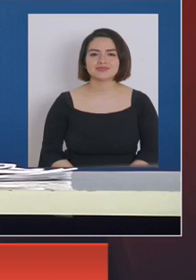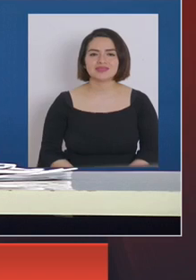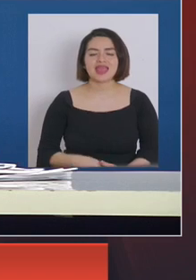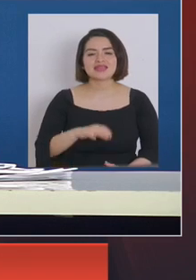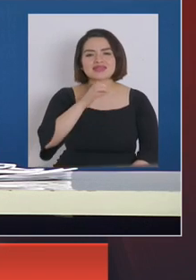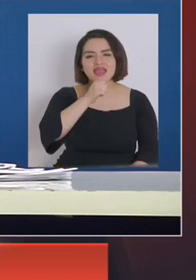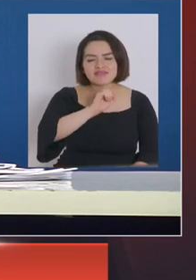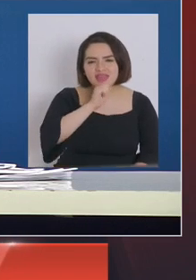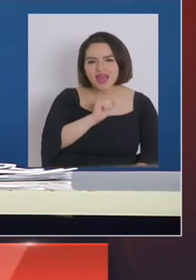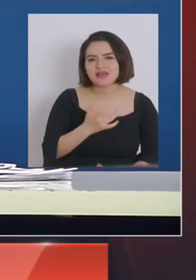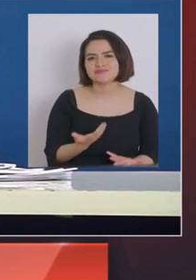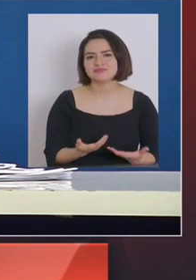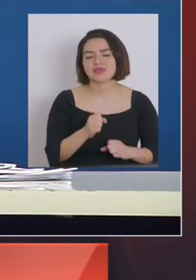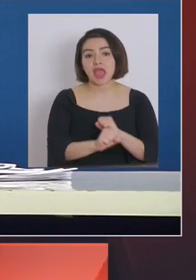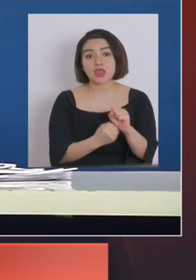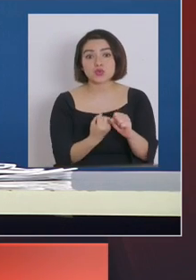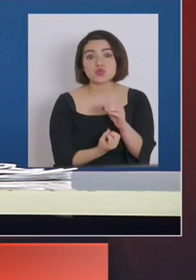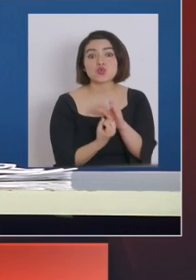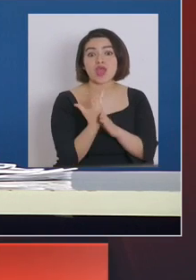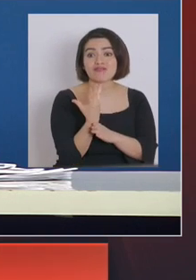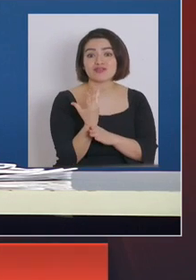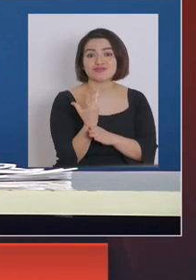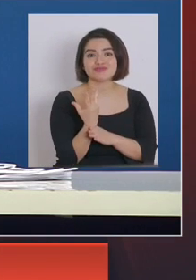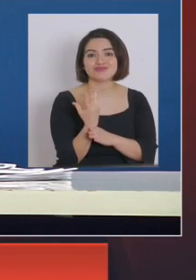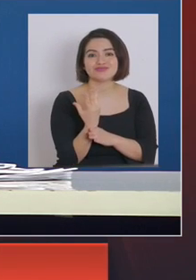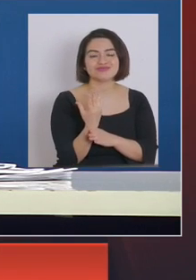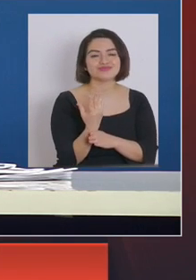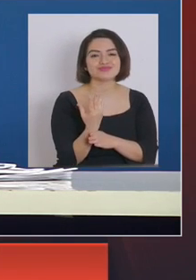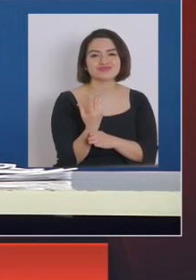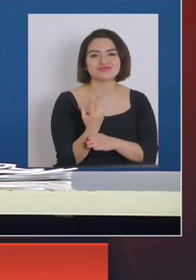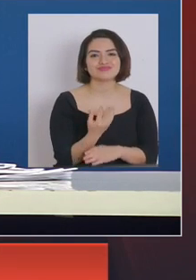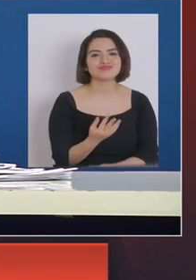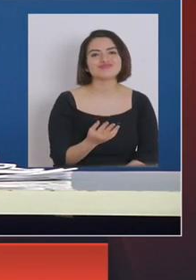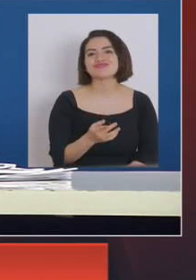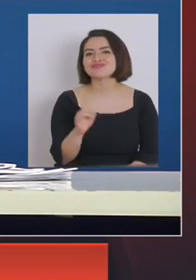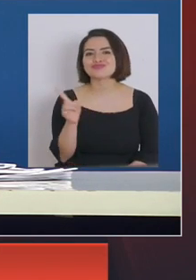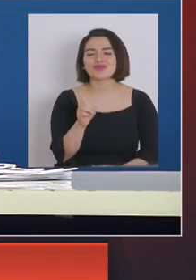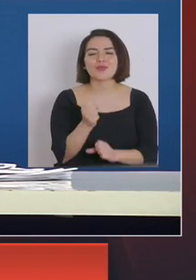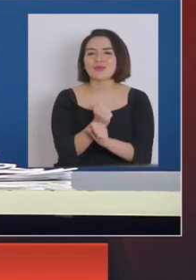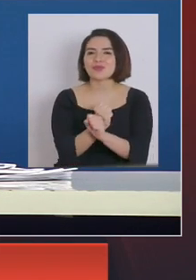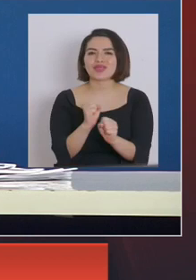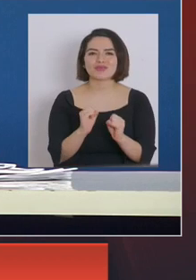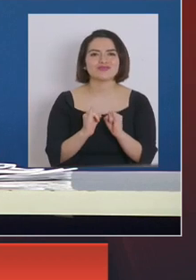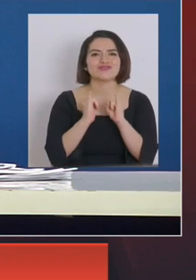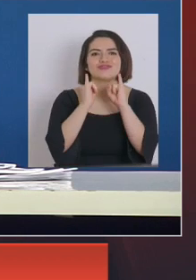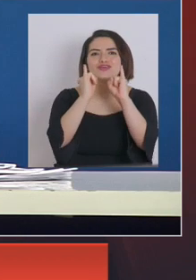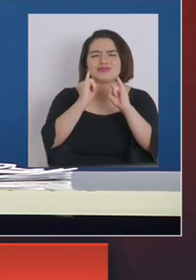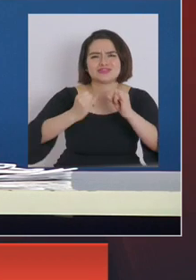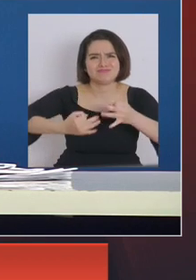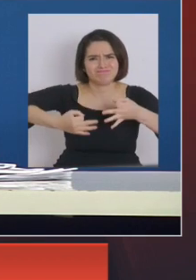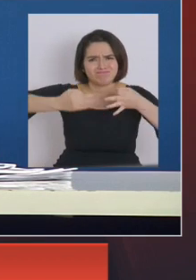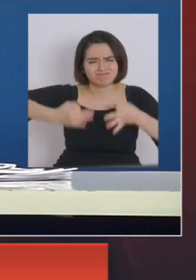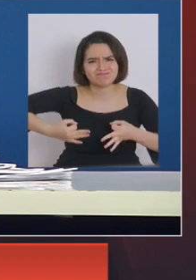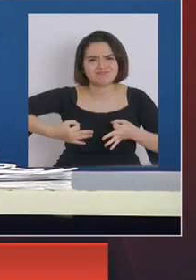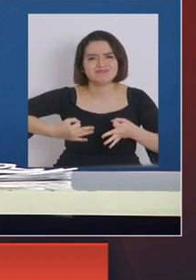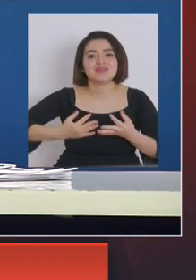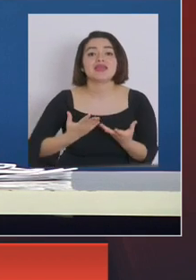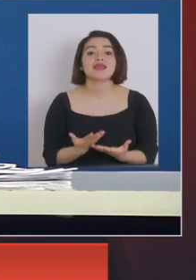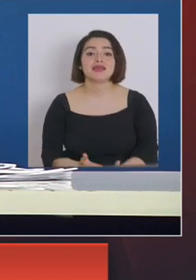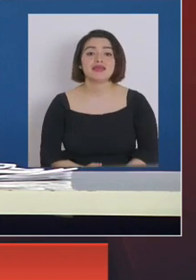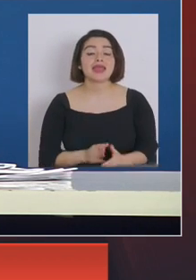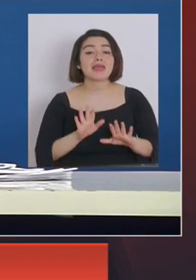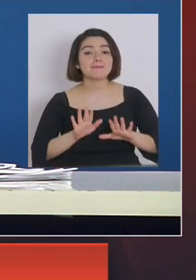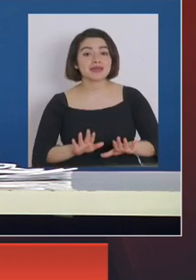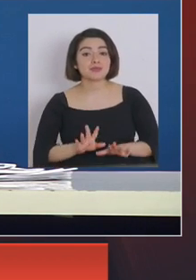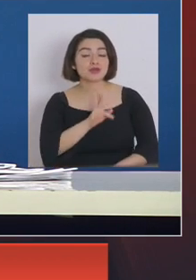Navidad y al Año Nuevo no nos permiten dar noticias tajantes. Por lo tanto, esperemos el